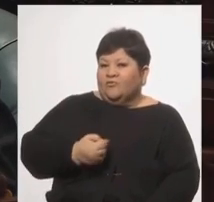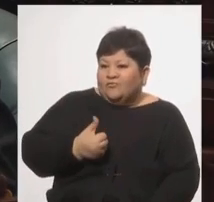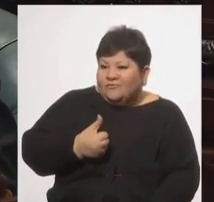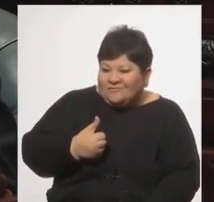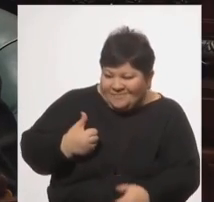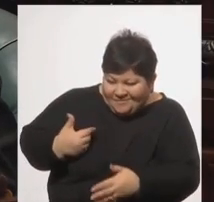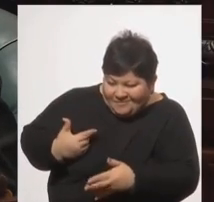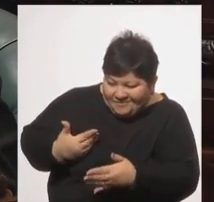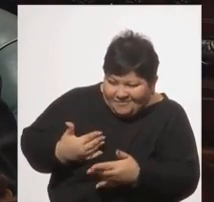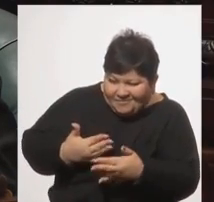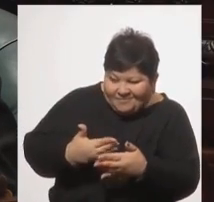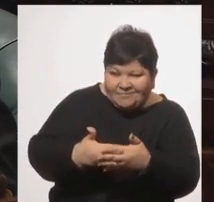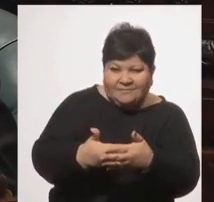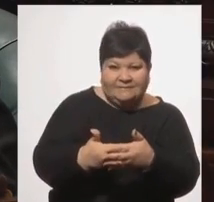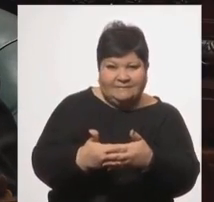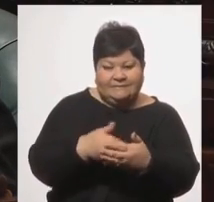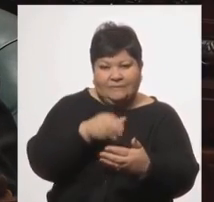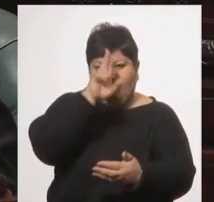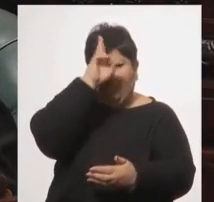Hoy el Senado